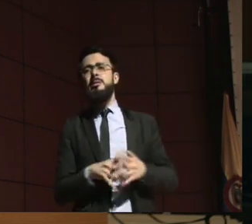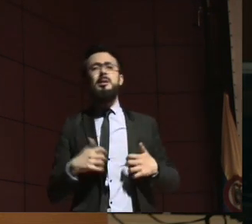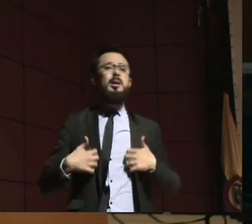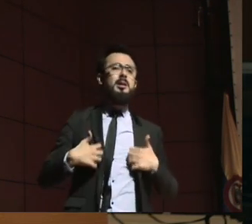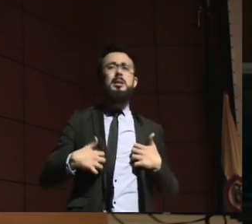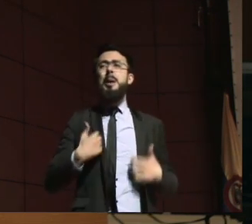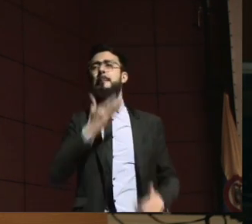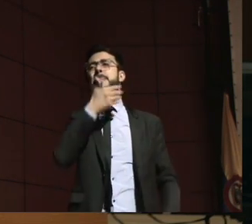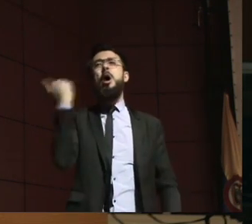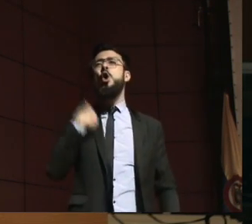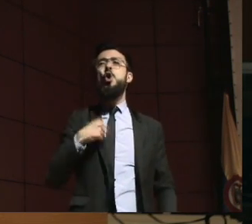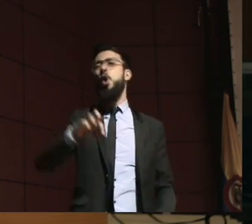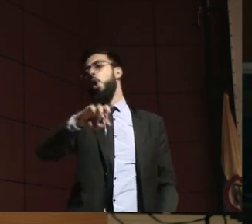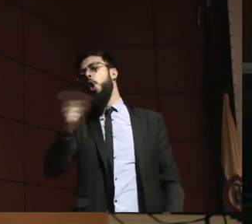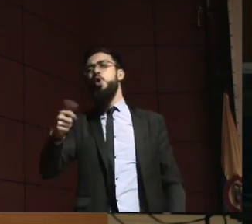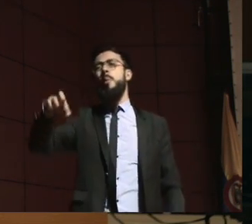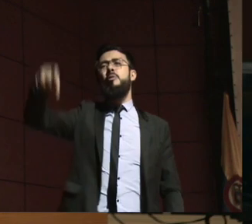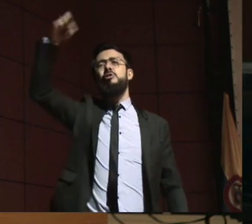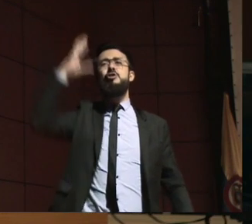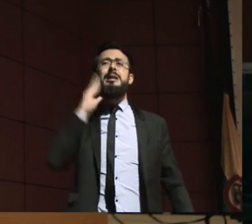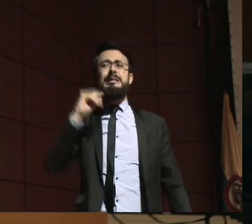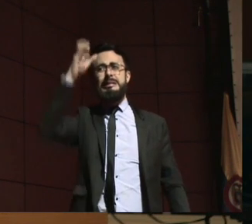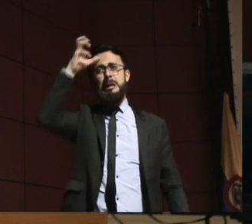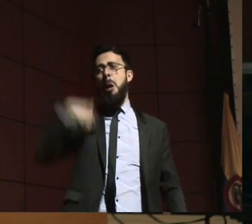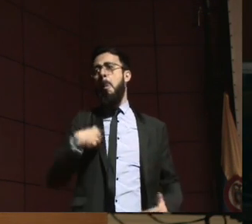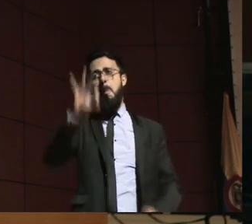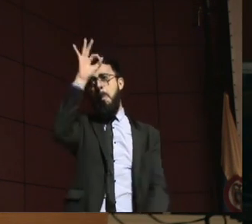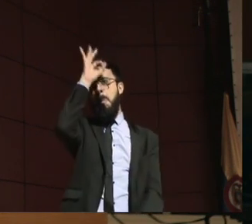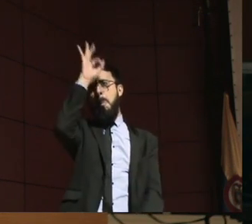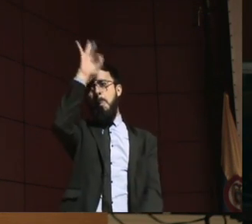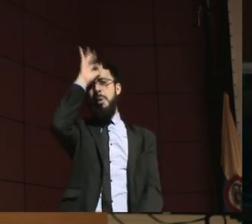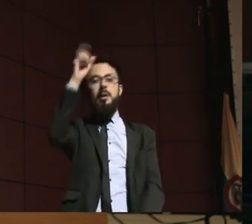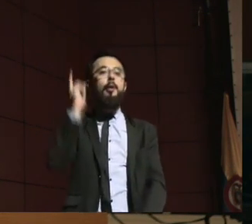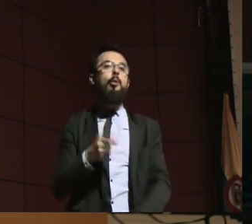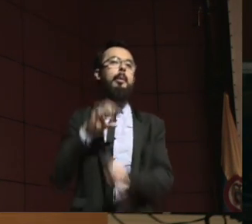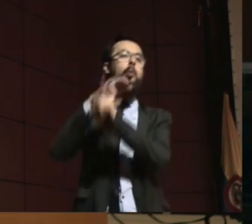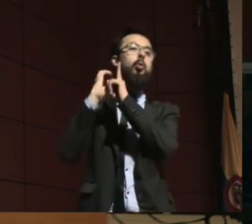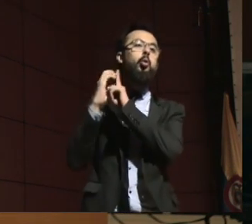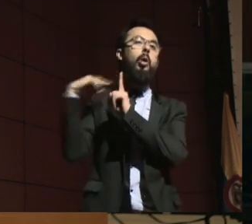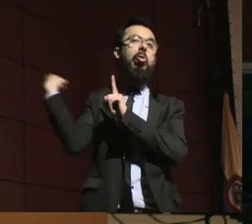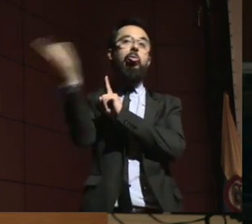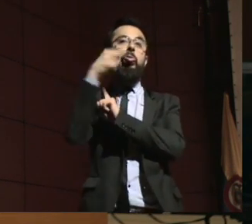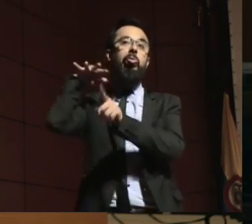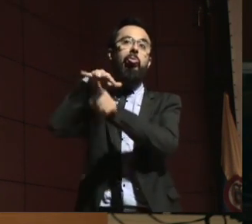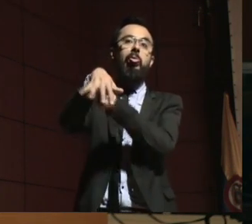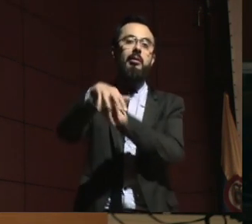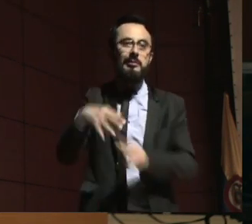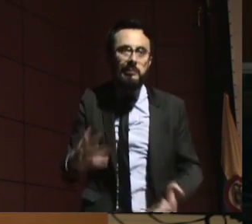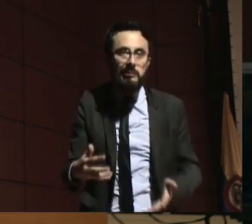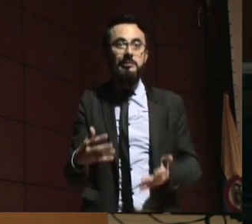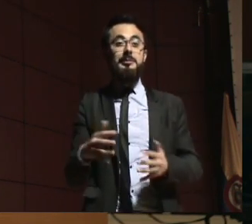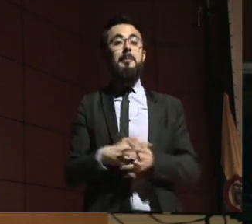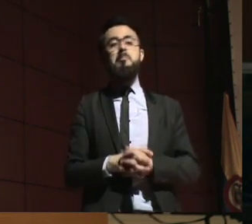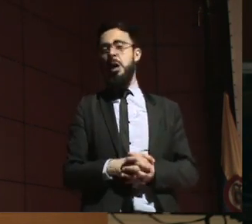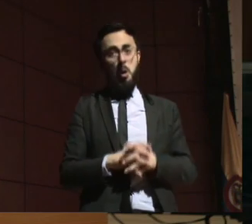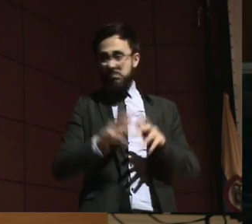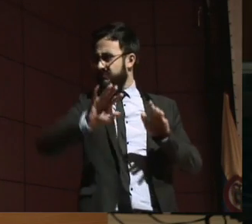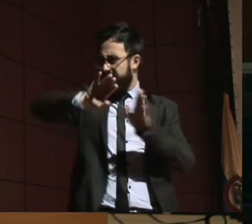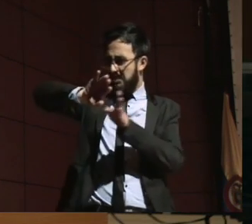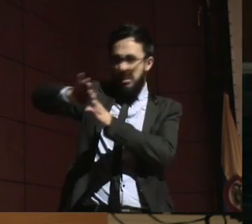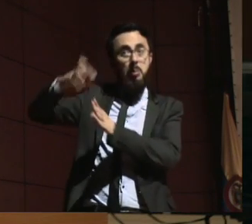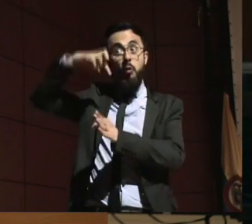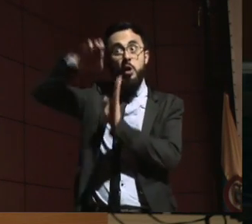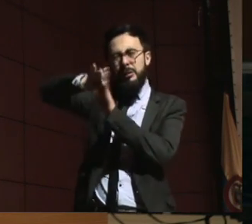cultural que nos han vendido. Y a veces, cuando uno les pregunta, ellas tienen muchas estrategias